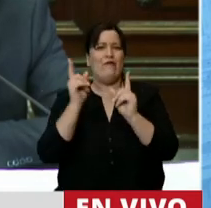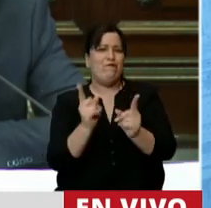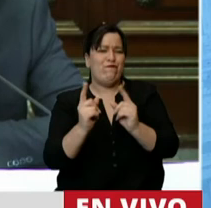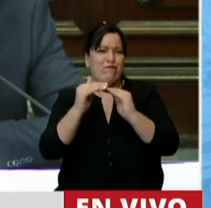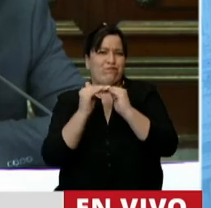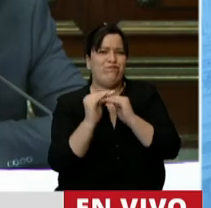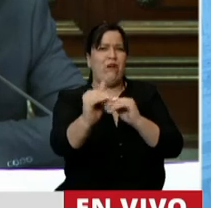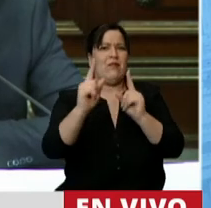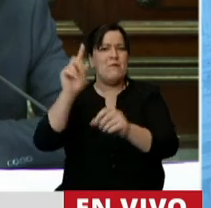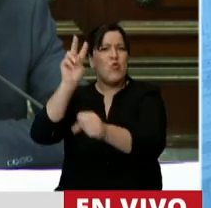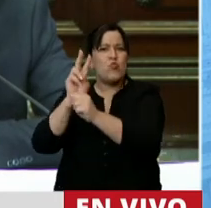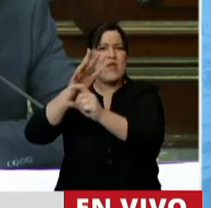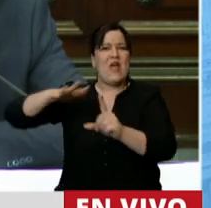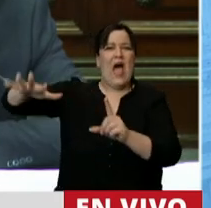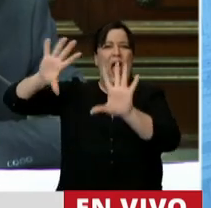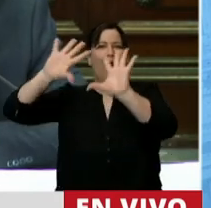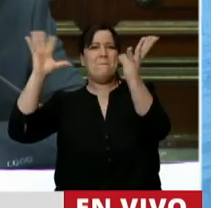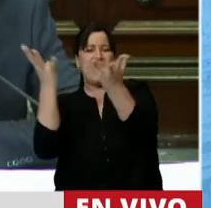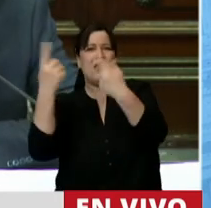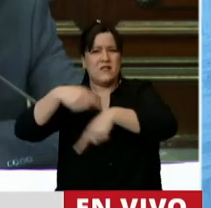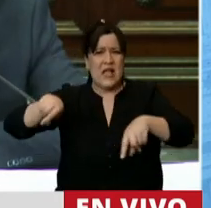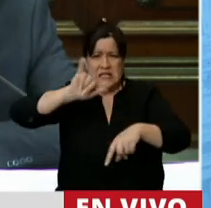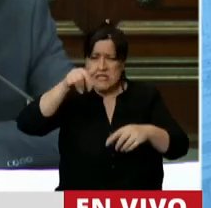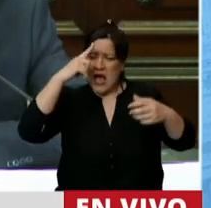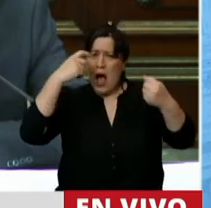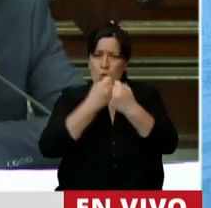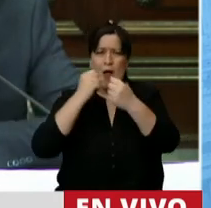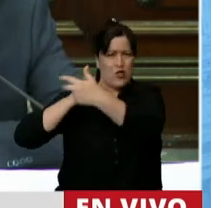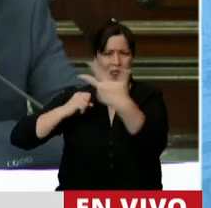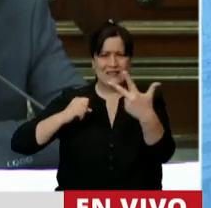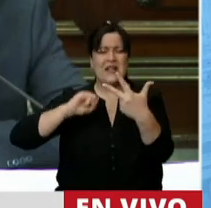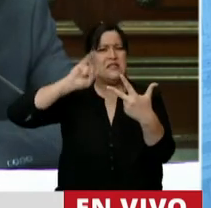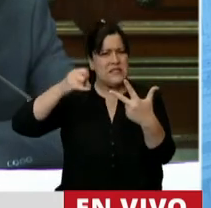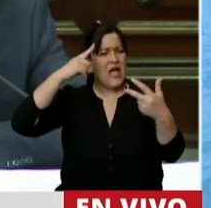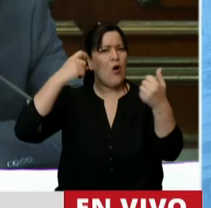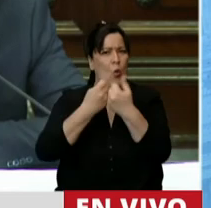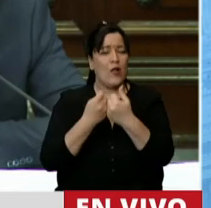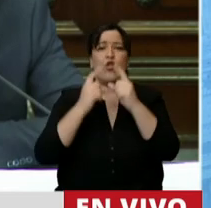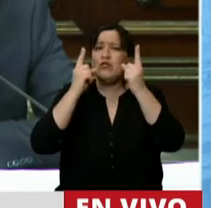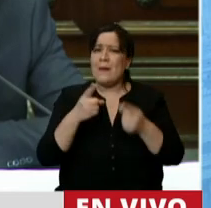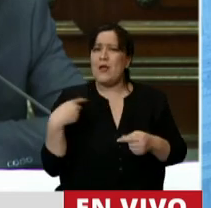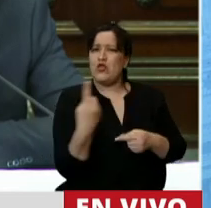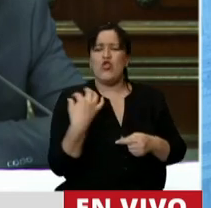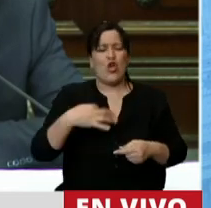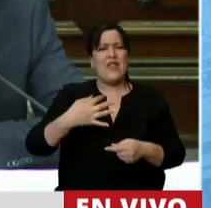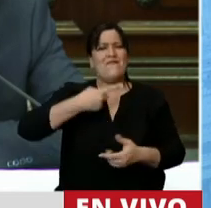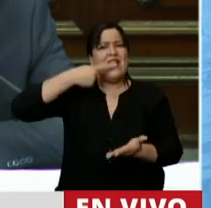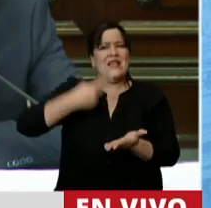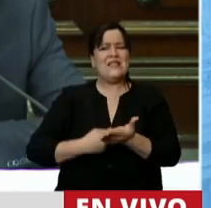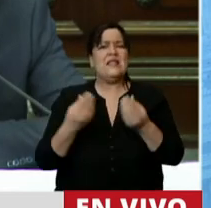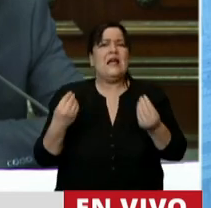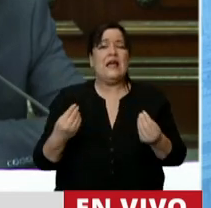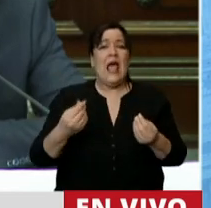sustentabilidad ambiental. Yo le digo que sí, que yo estoy de acuerdo en las tres. Es más, tenemos que definir rápido qué vamos a